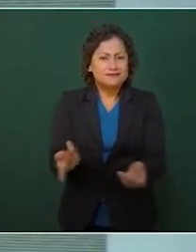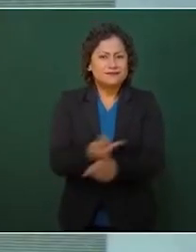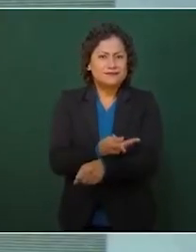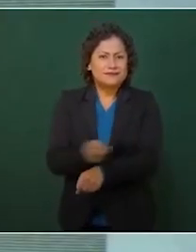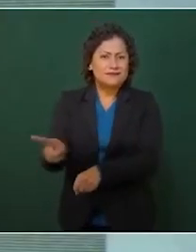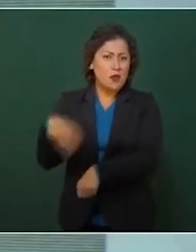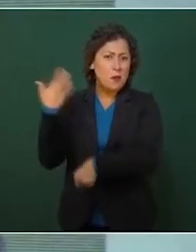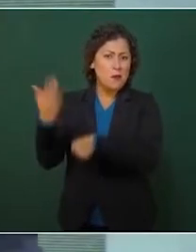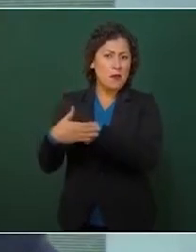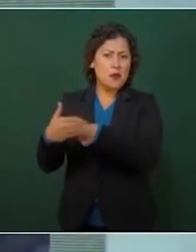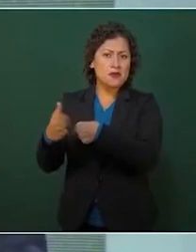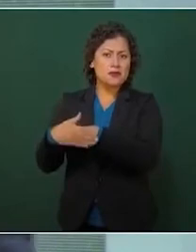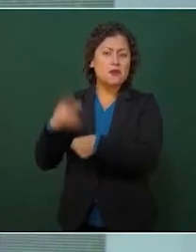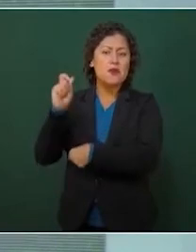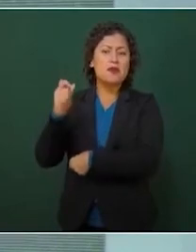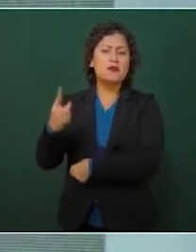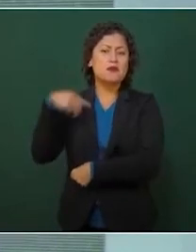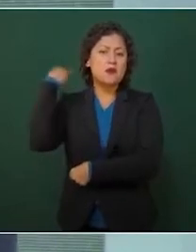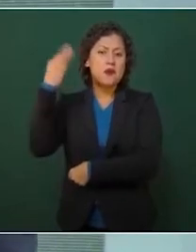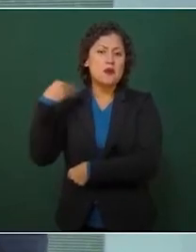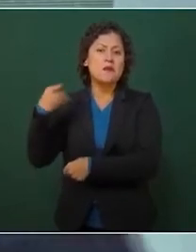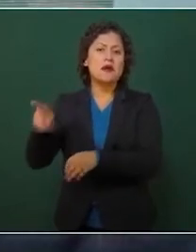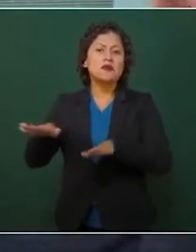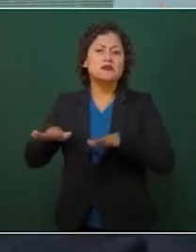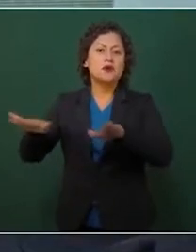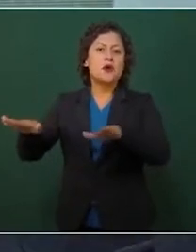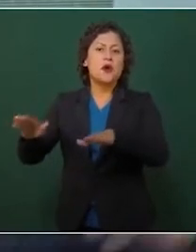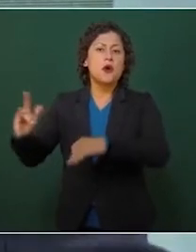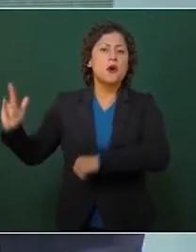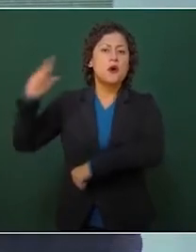Felipe Ángeles de primera.